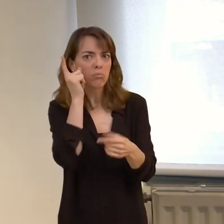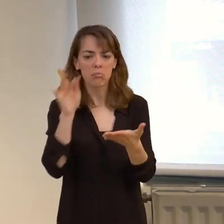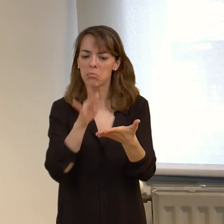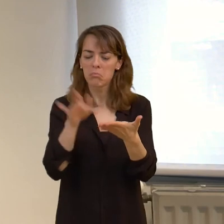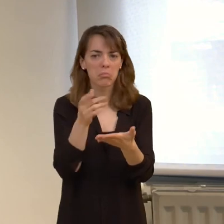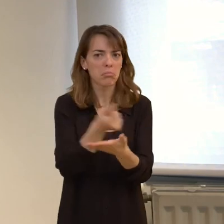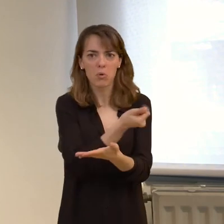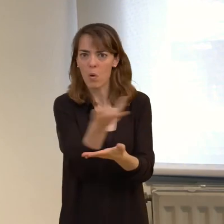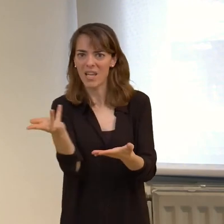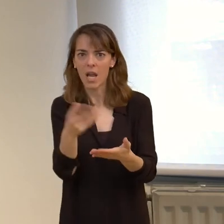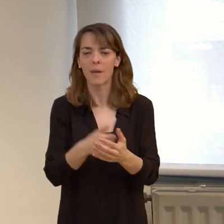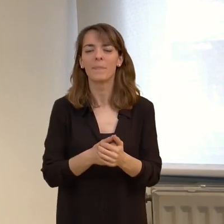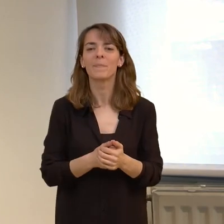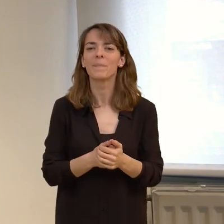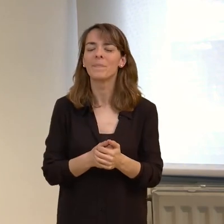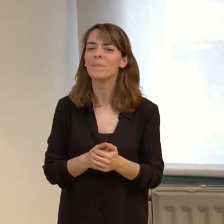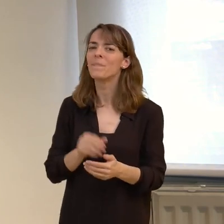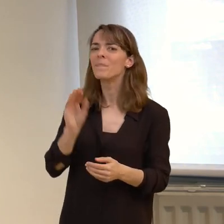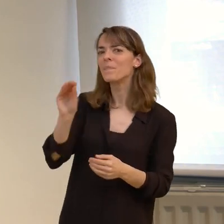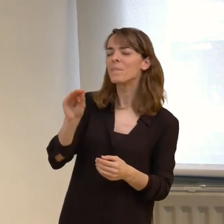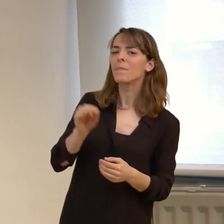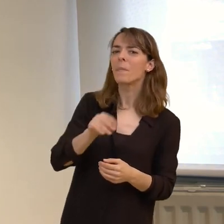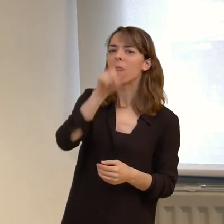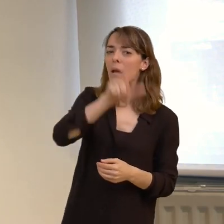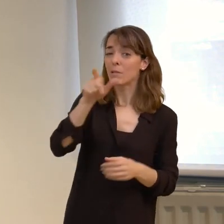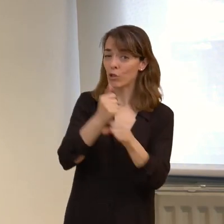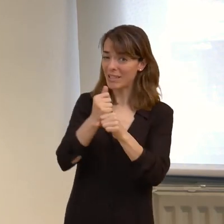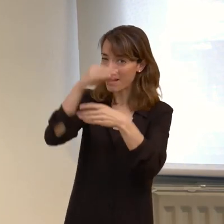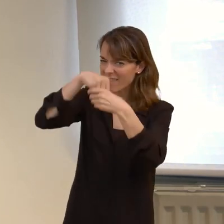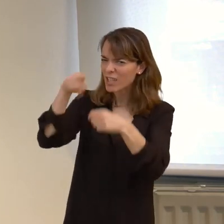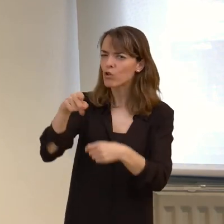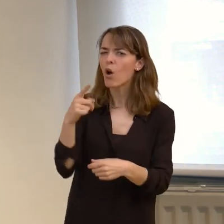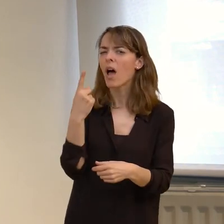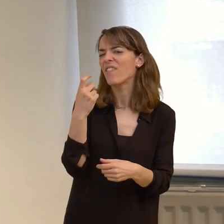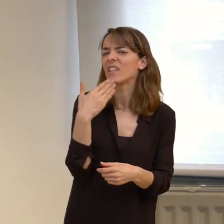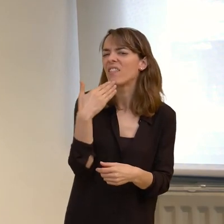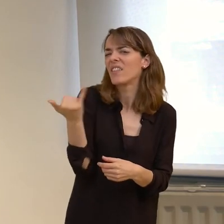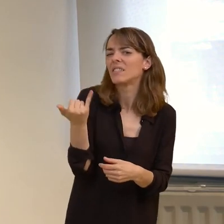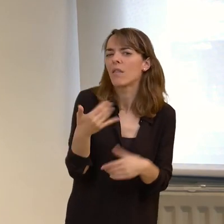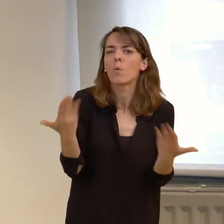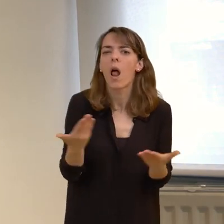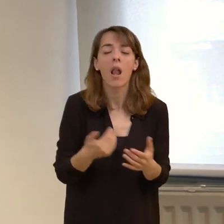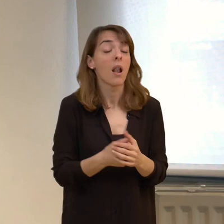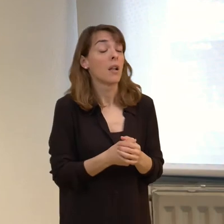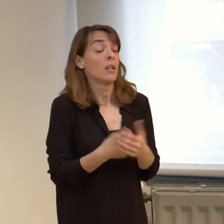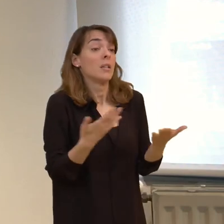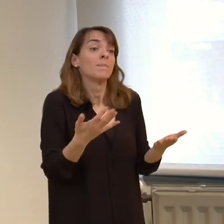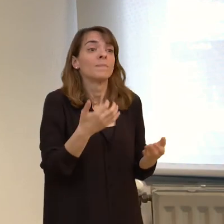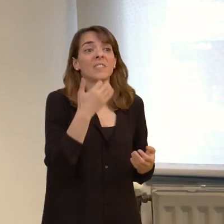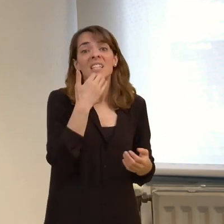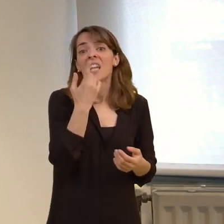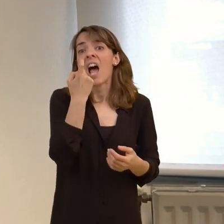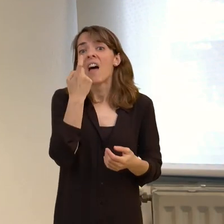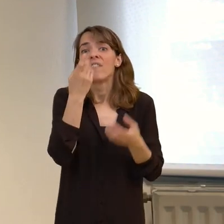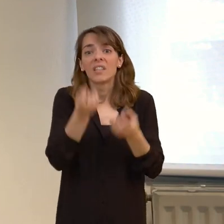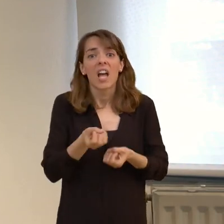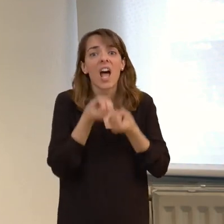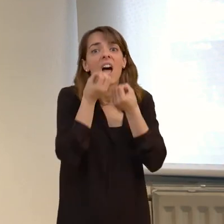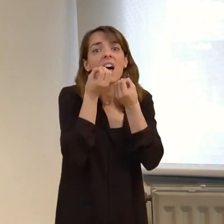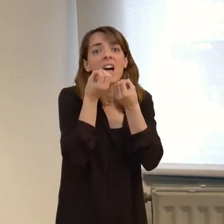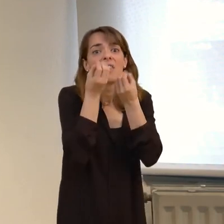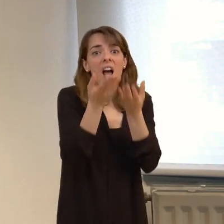productos audiovisuales. ¿Qué destrezas buscáis en vuestro personal? Pues si se trata de dar información, de